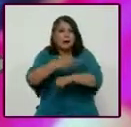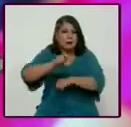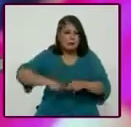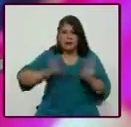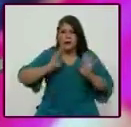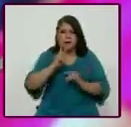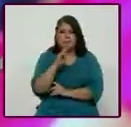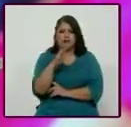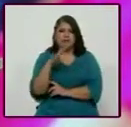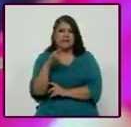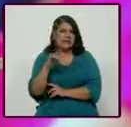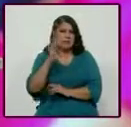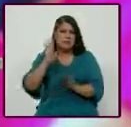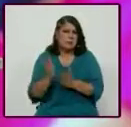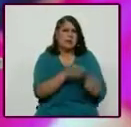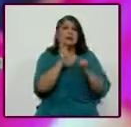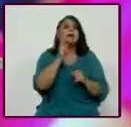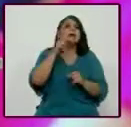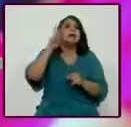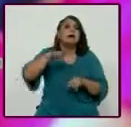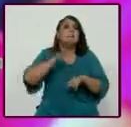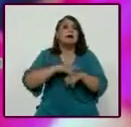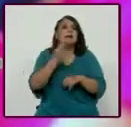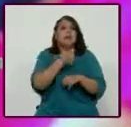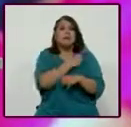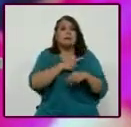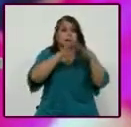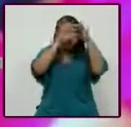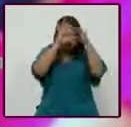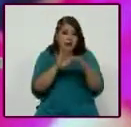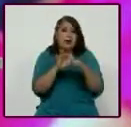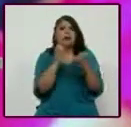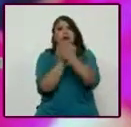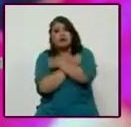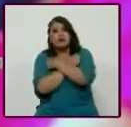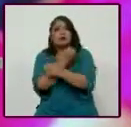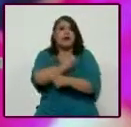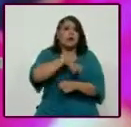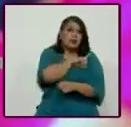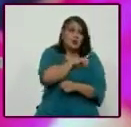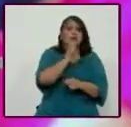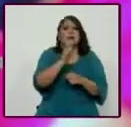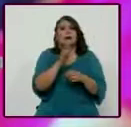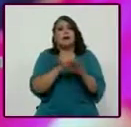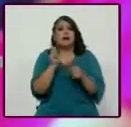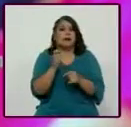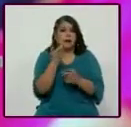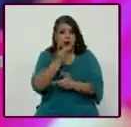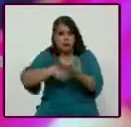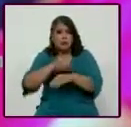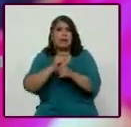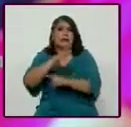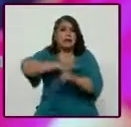fundamentalmente la falta de armonización con la educación, con la salud, con el desarrollo social, con la economía y con la